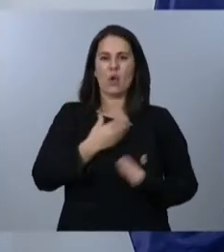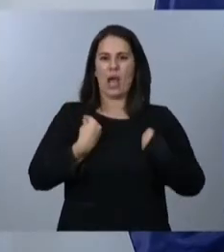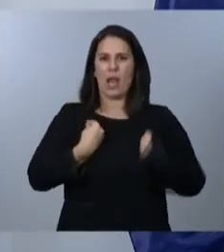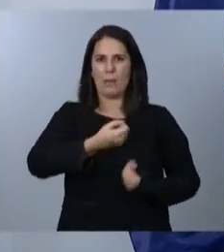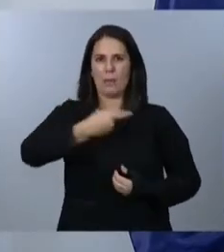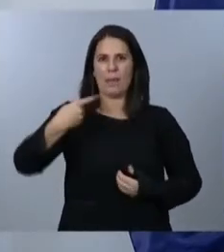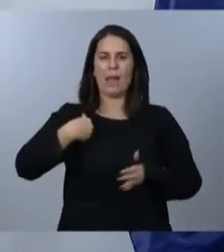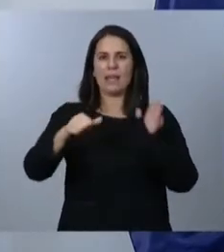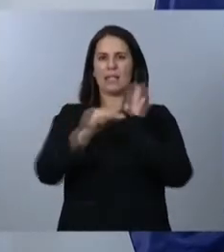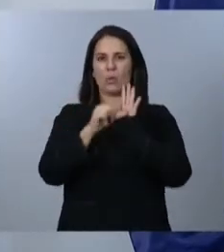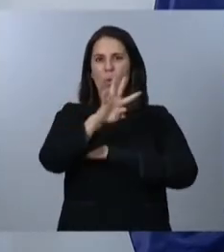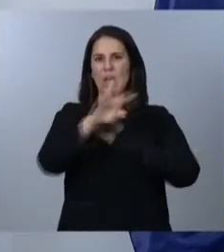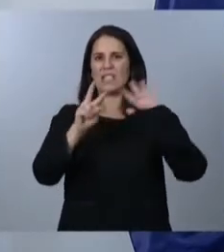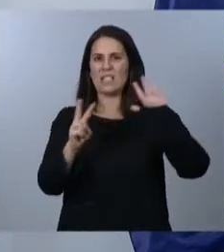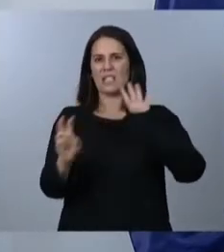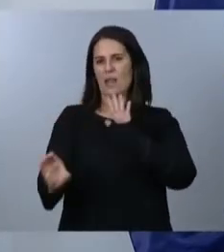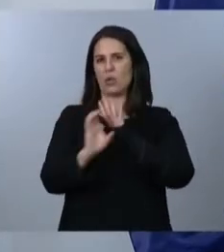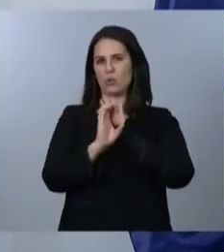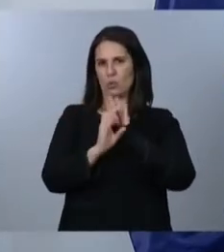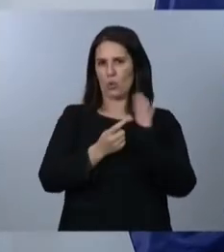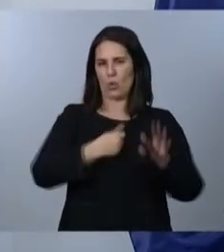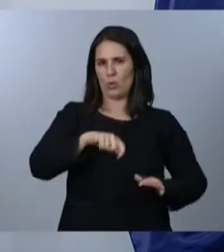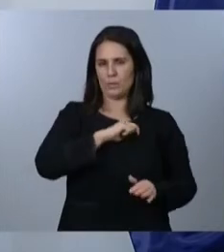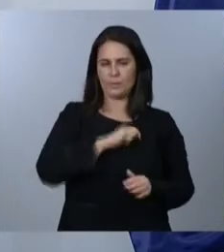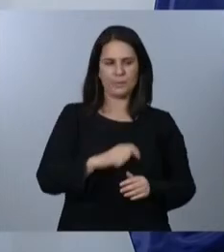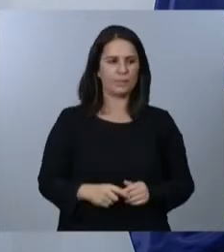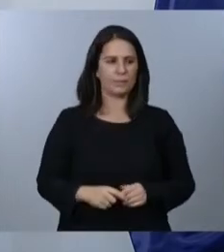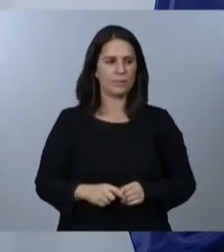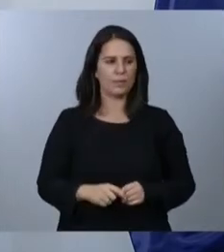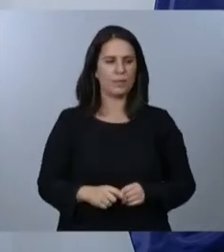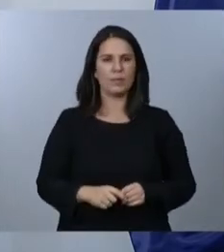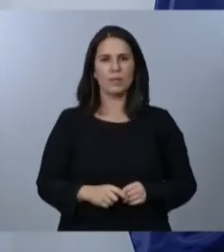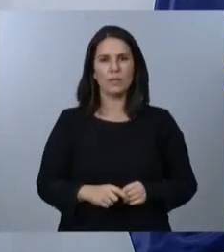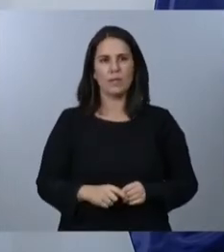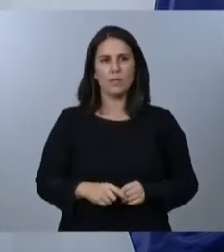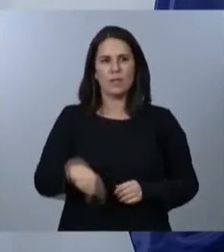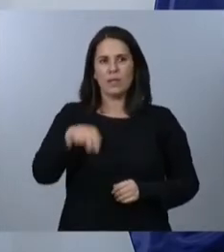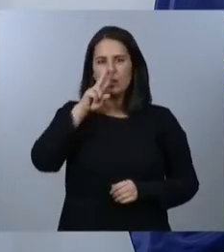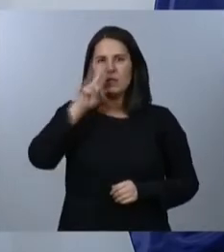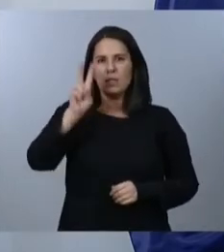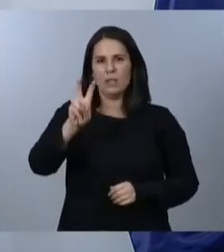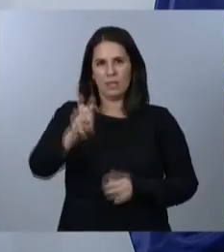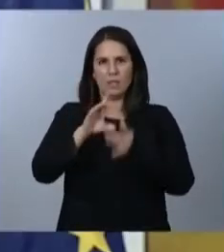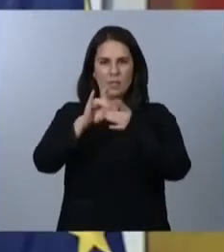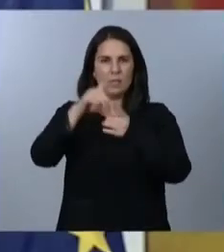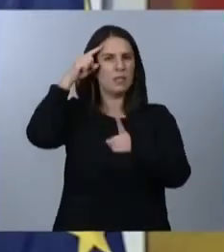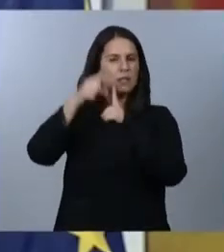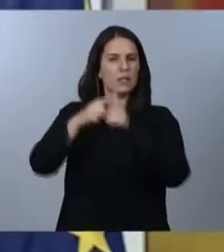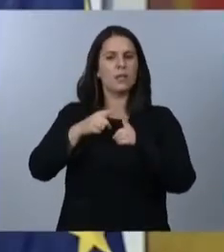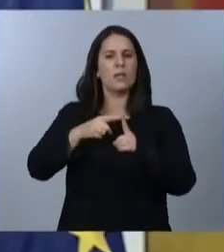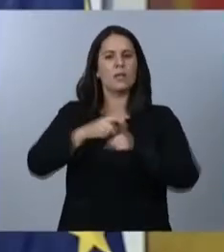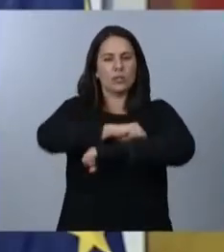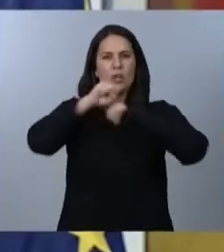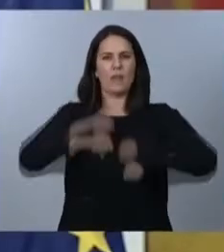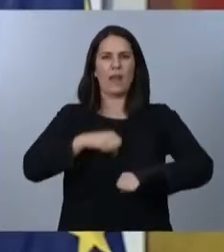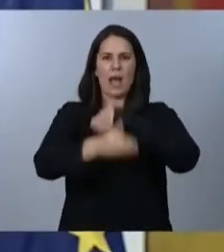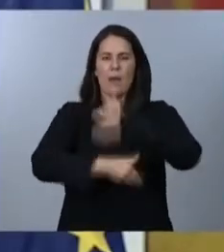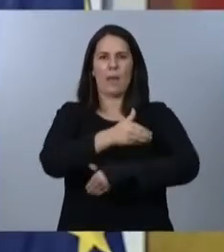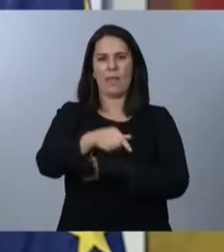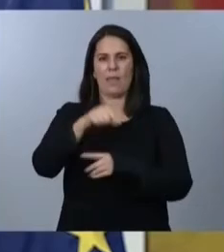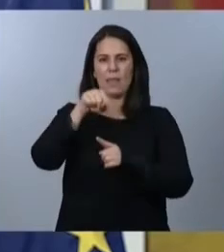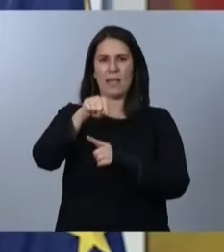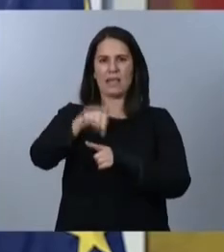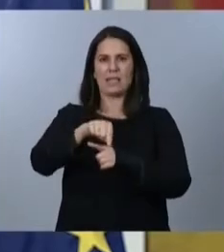47 de la Constitución Española, que va a servir para convalidar los avances en esta dirección que ya se han producido en algunas